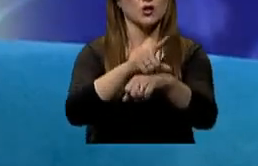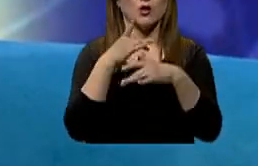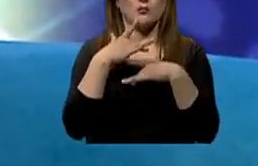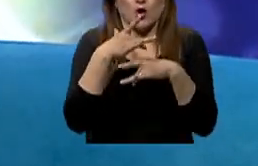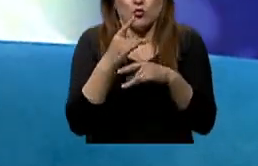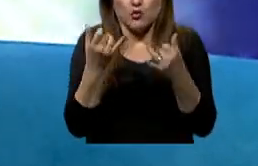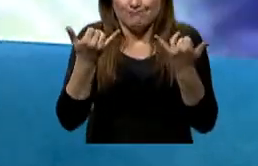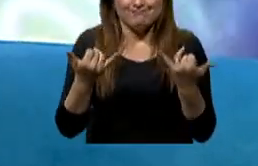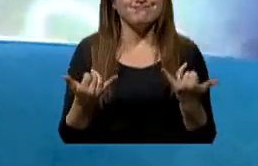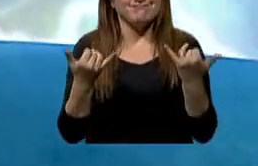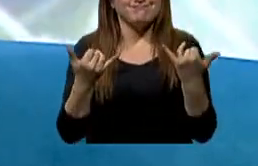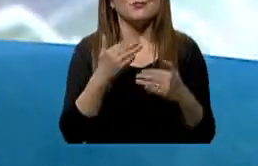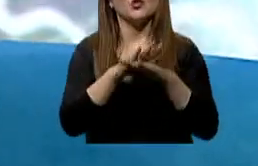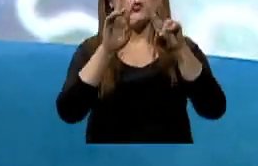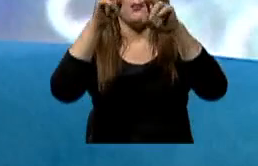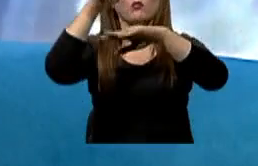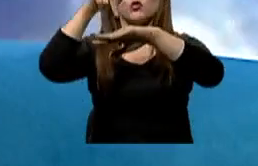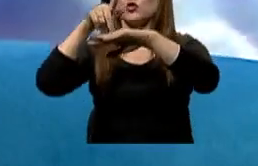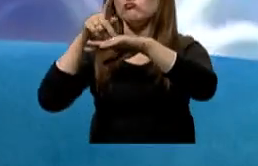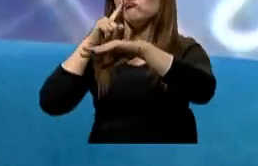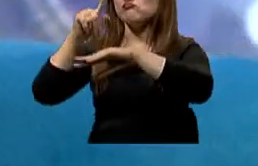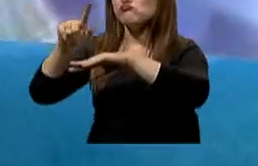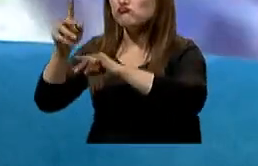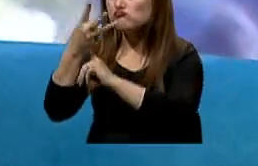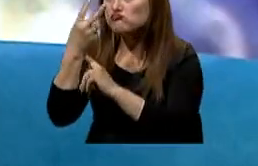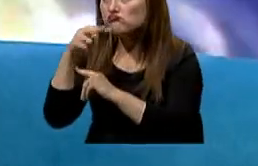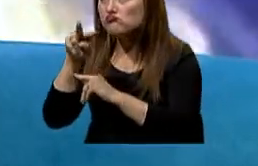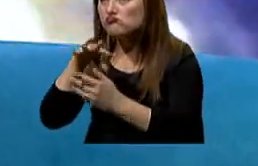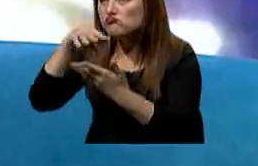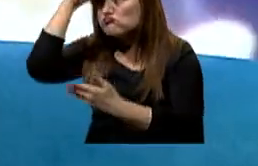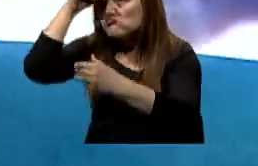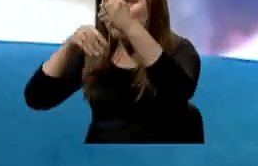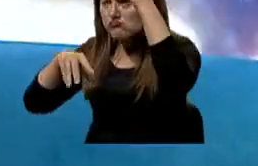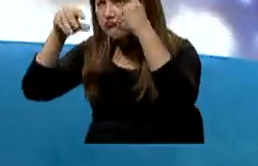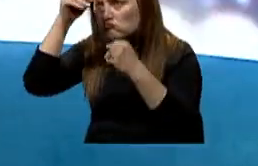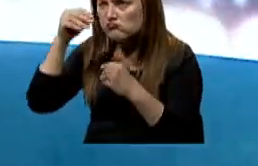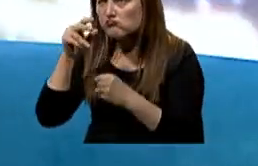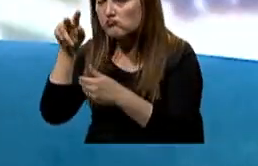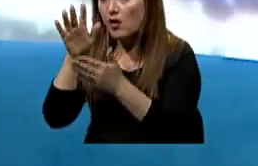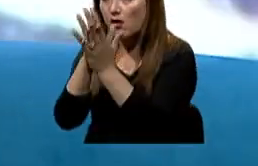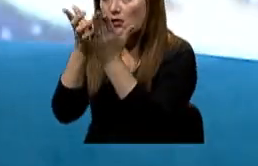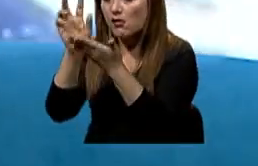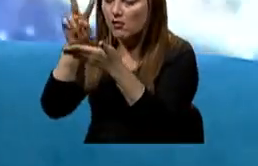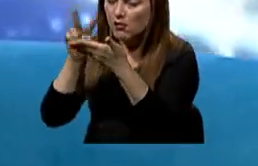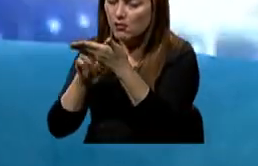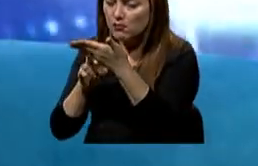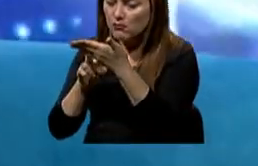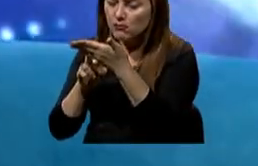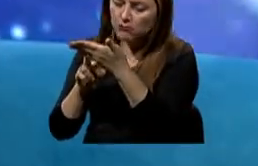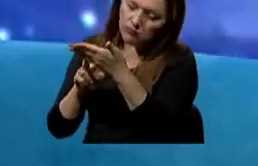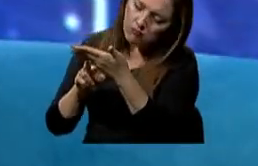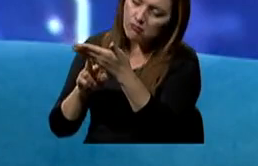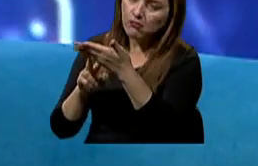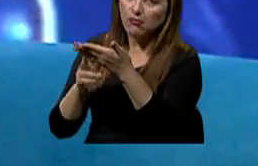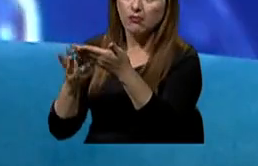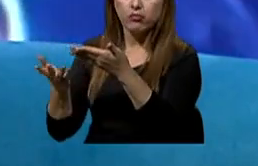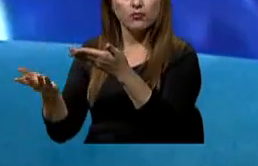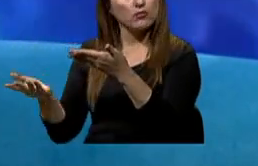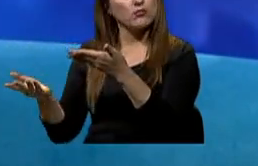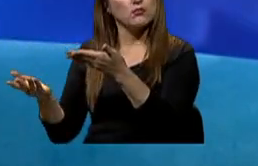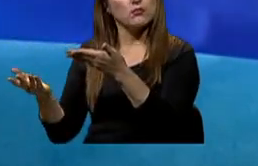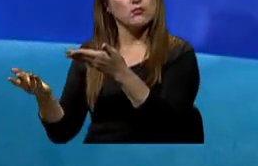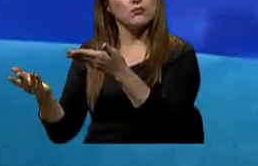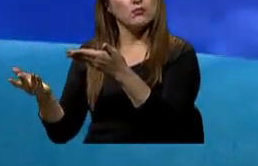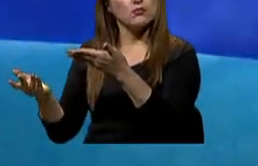actualizado sobre mi profesión. Soy una de las personas que al momento de leerme un libro me puedo quedar dormido. De repente